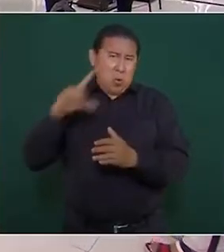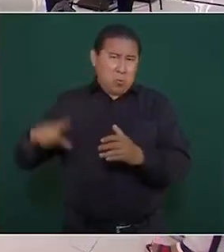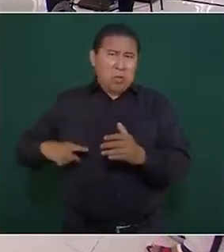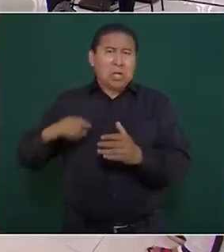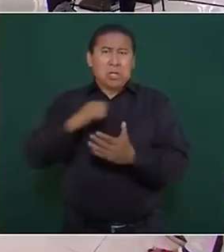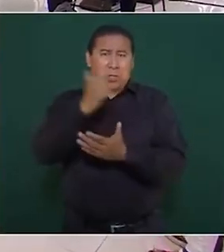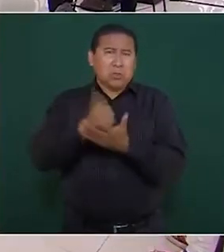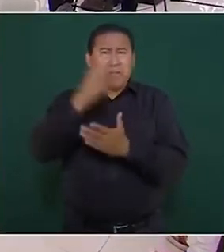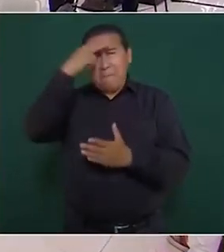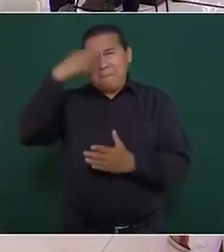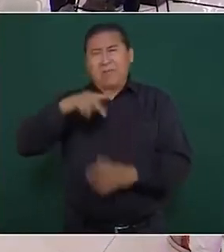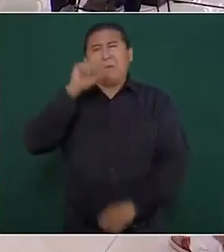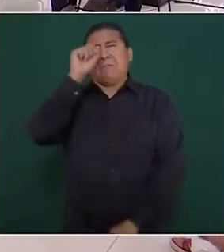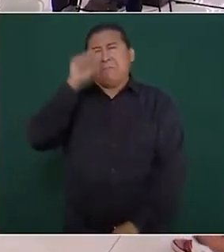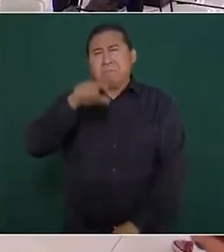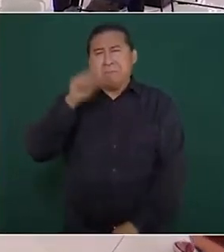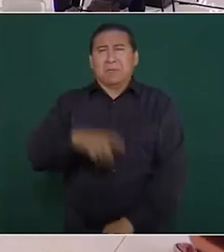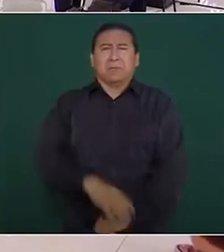lo mismo,